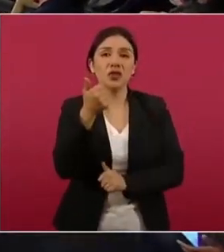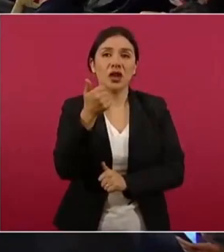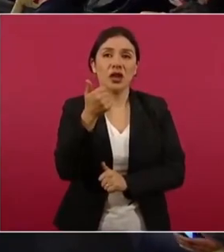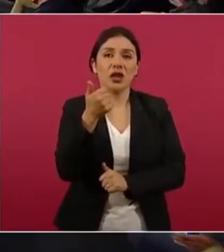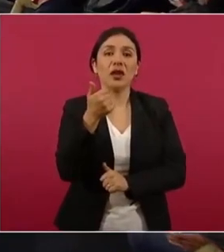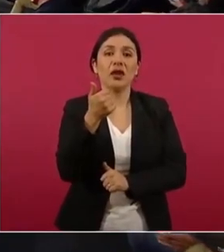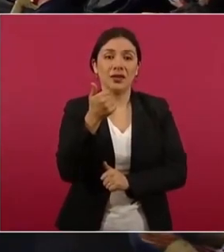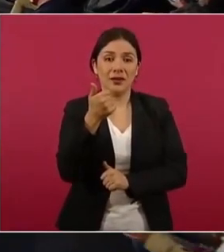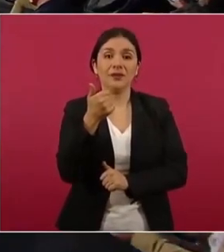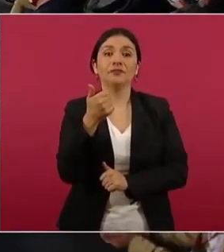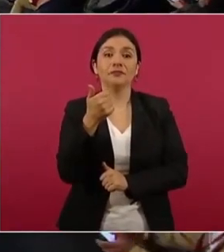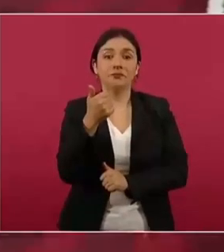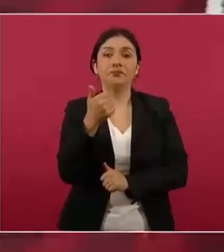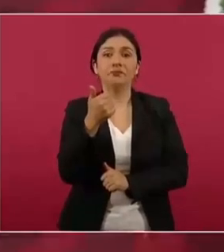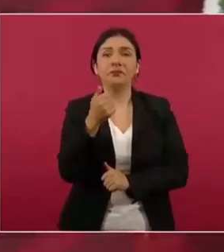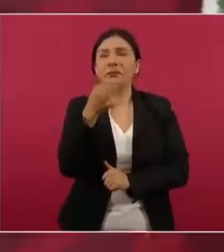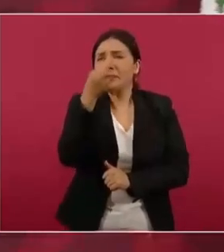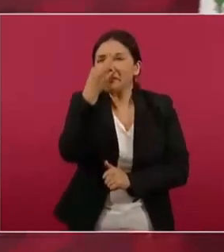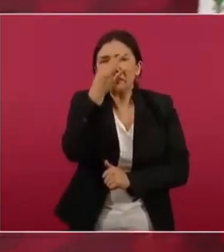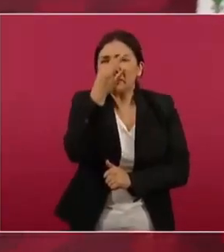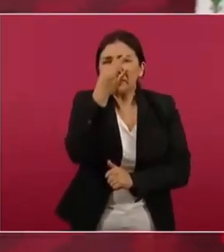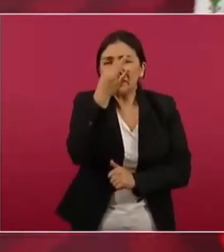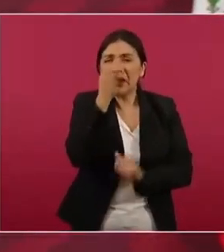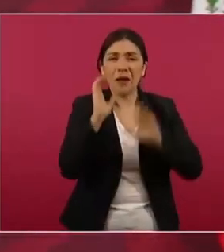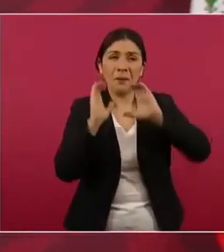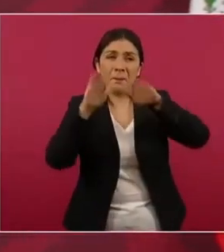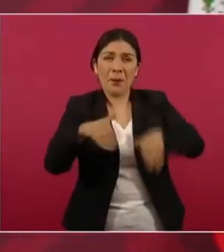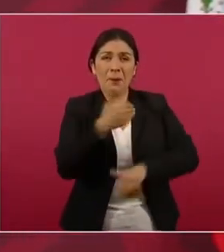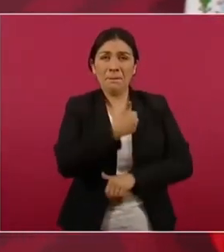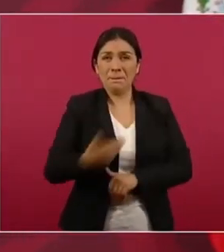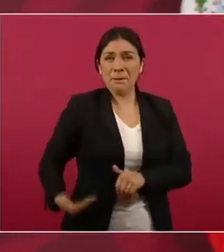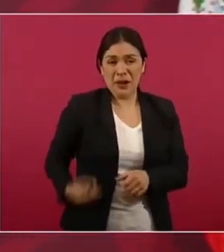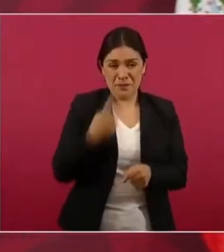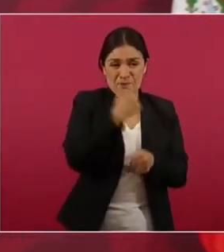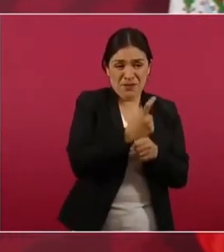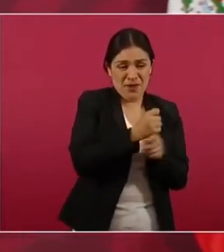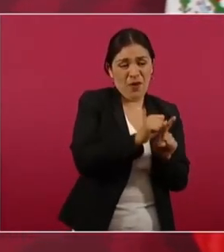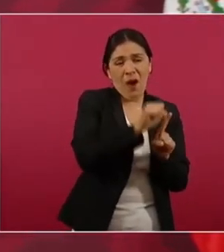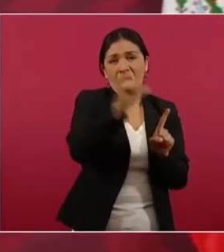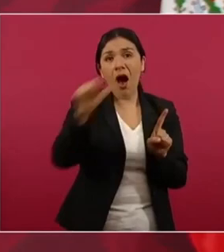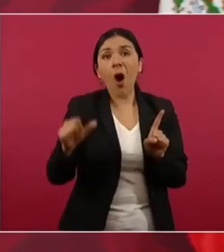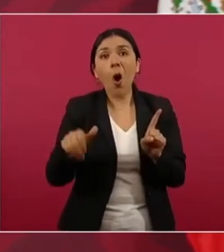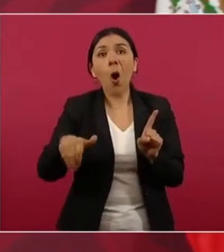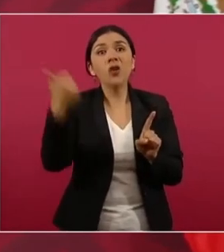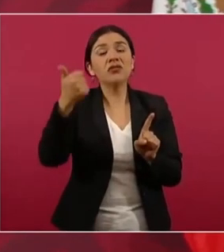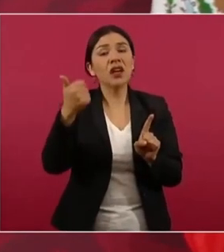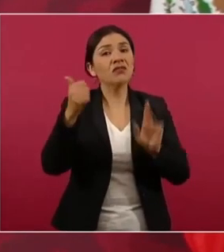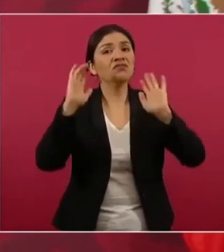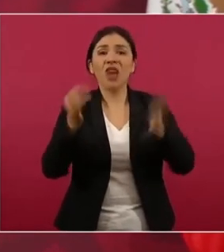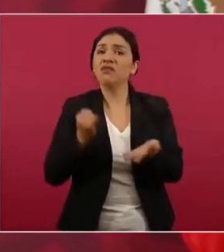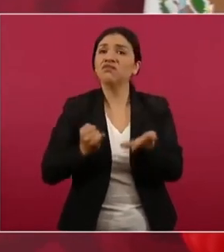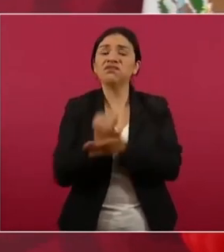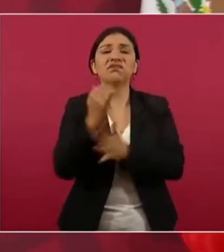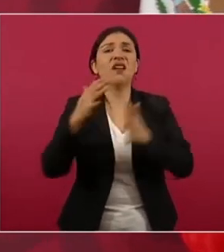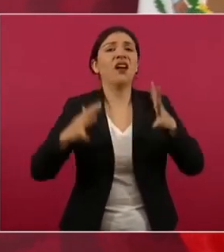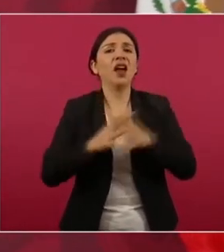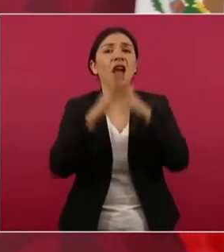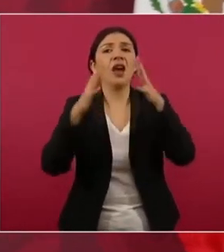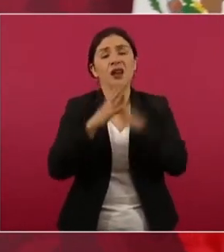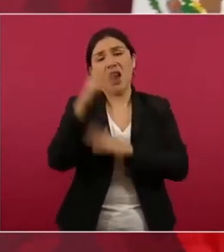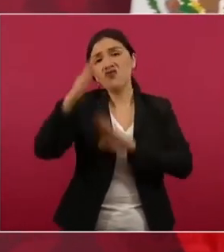O sea, a 11 días de haber entrado a la presidencia, llega